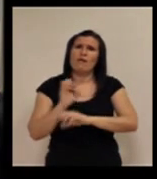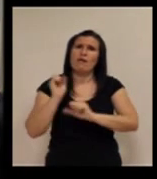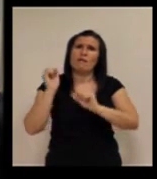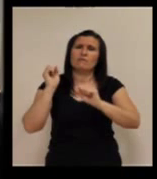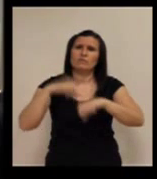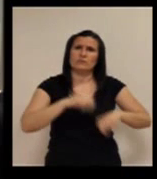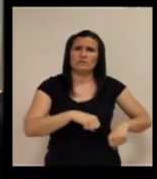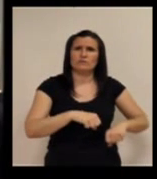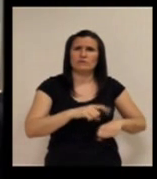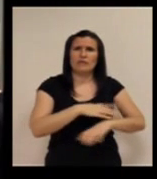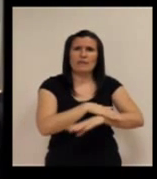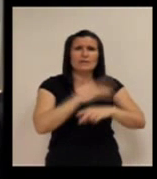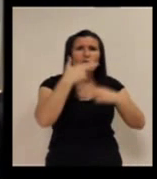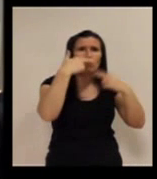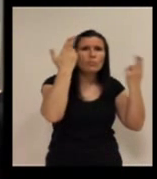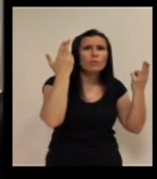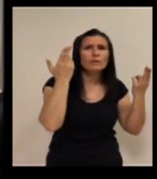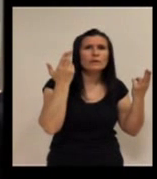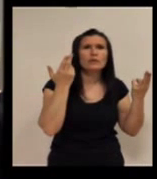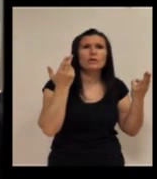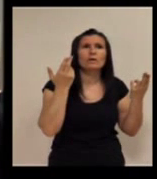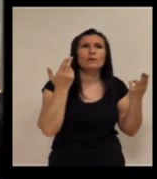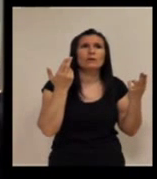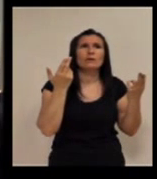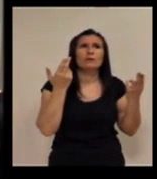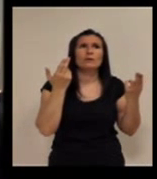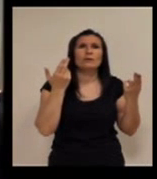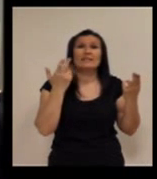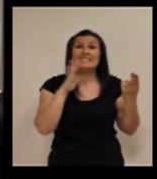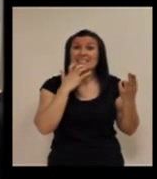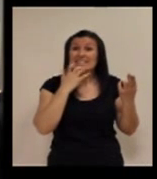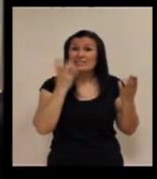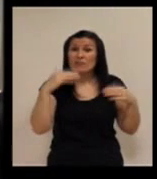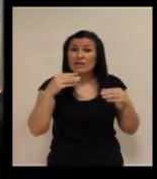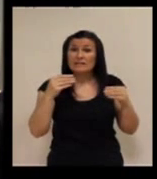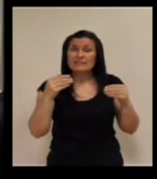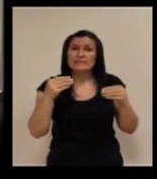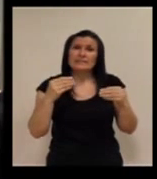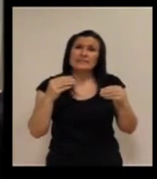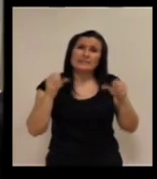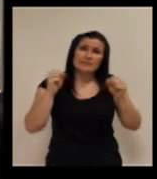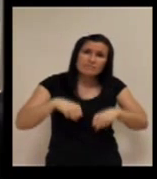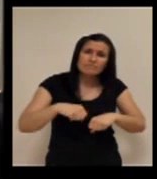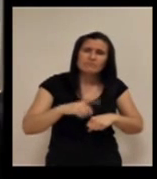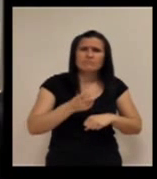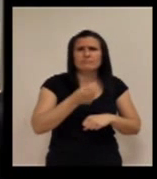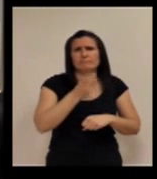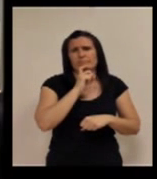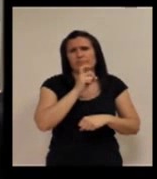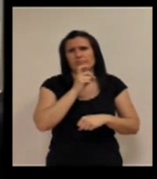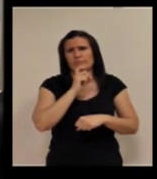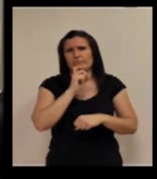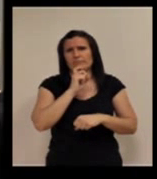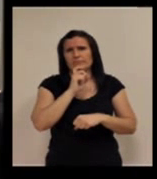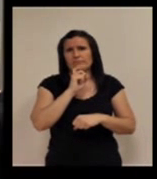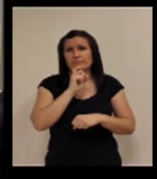ahí y la administración pública no sea quien potencie, es difícil porque son